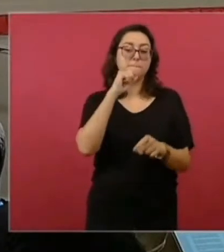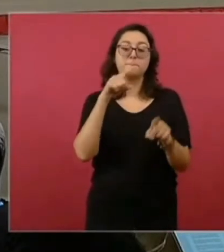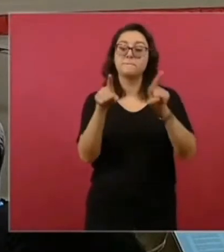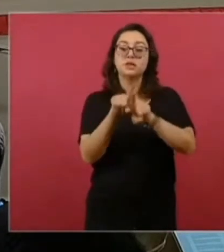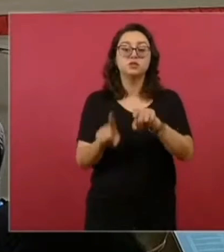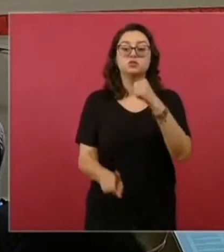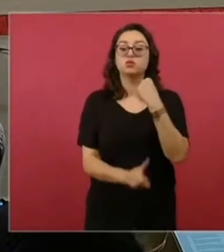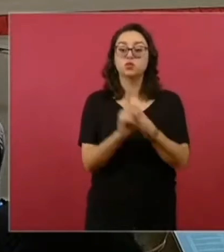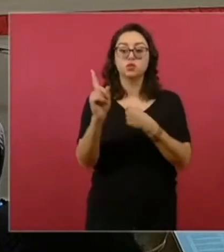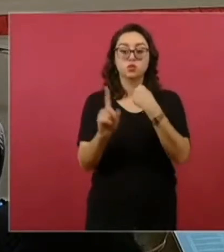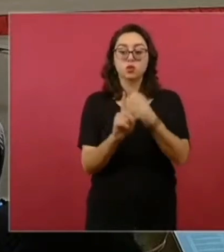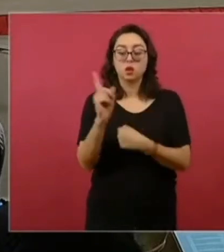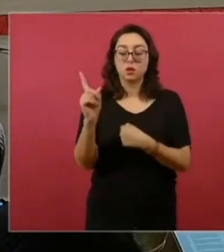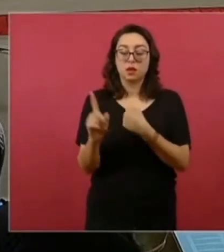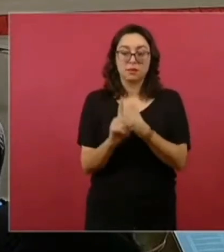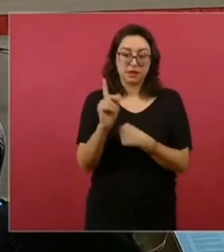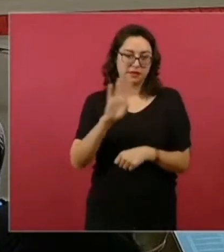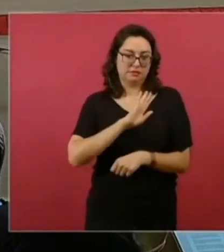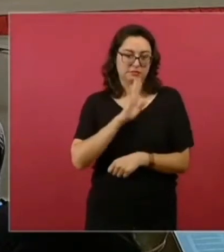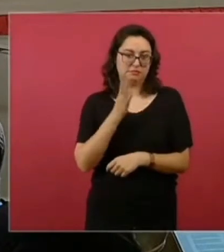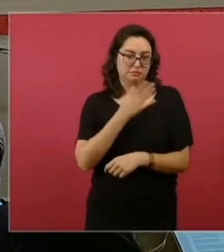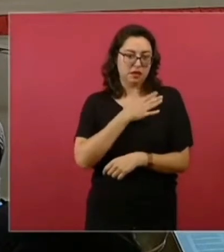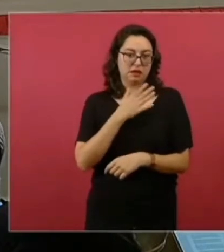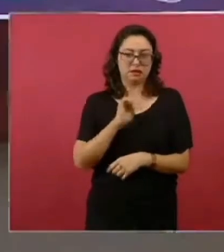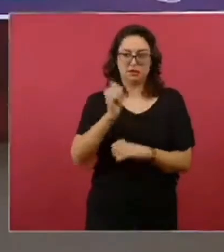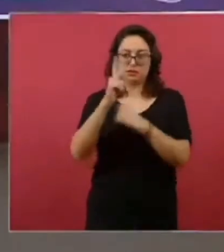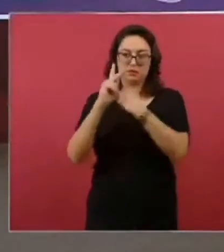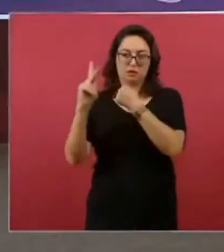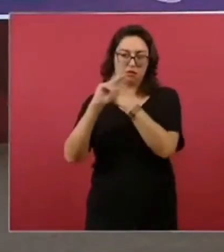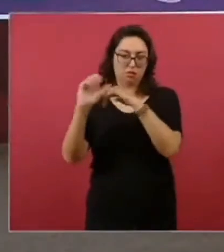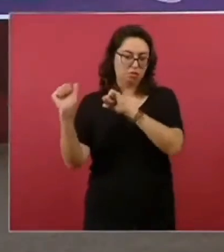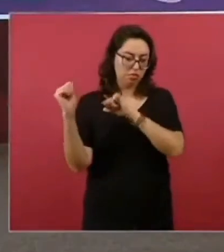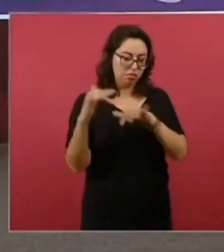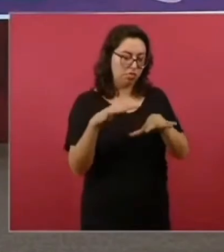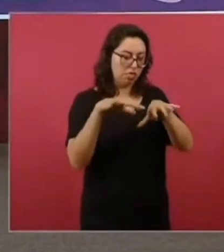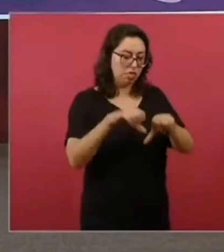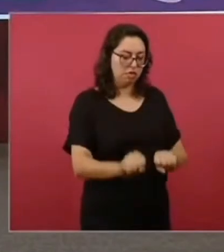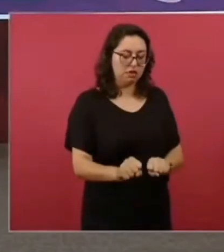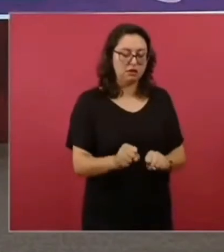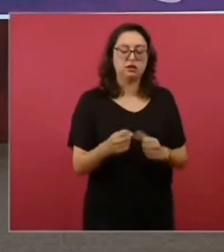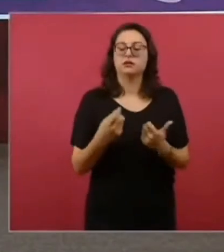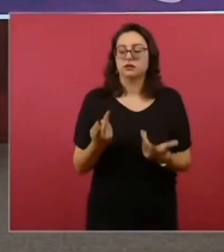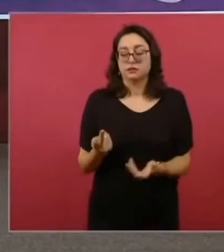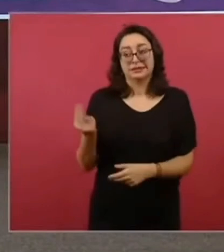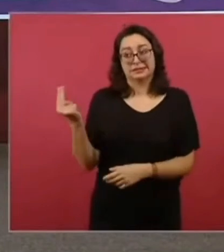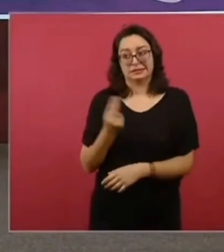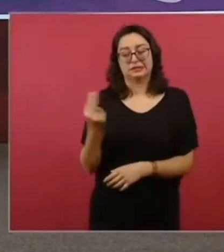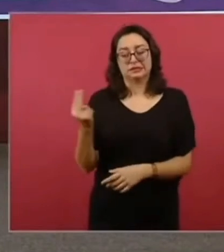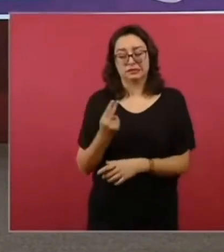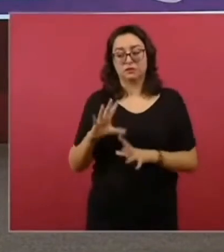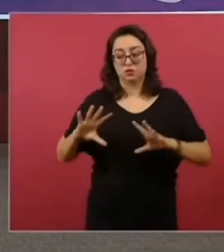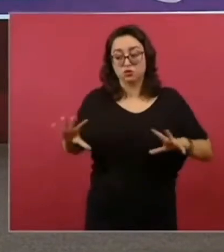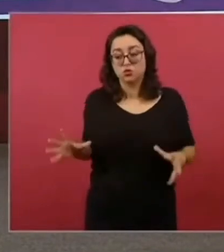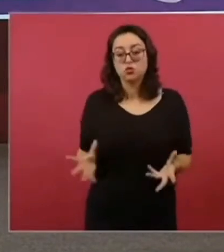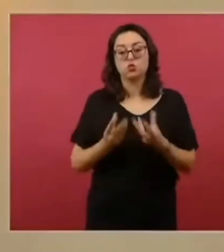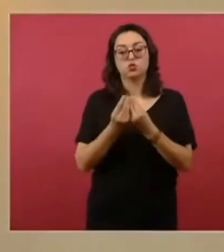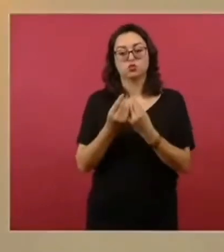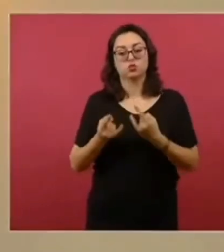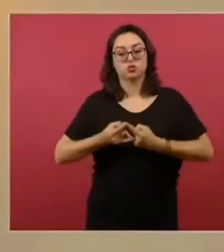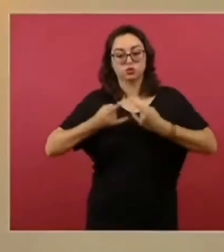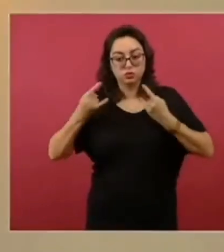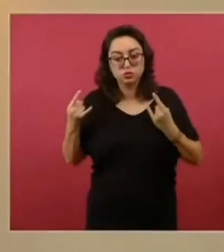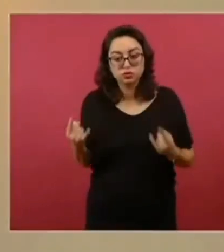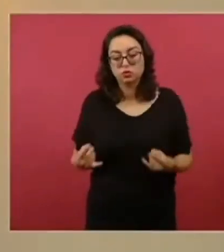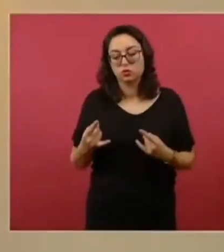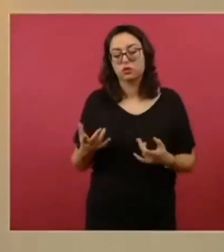tenemos mucha documentación importante para todos nosotros en diferentes archivos de América Latina y el Caribe. Y es así que